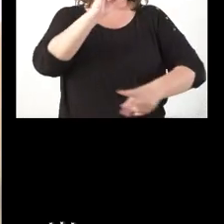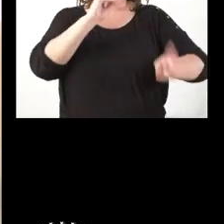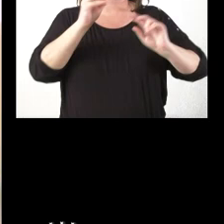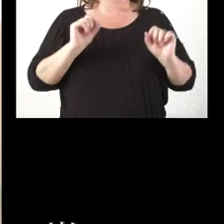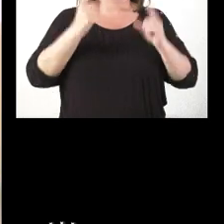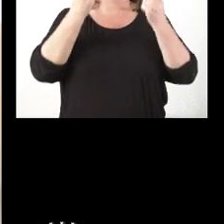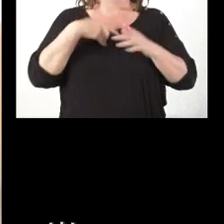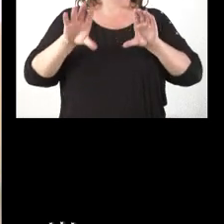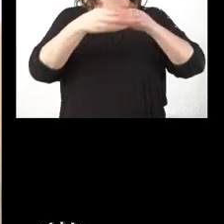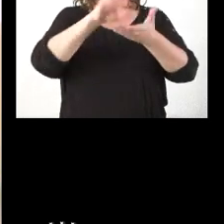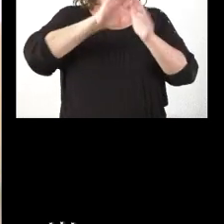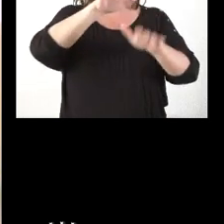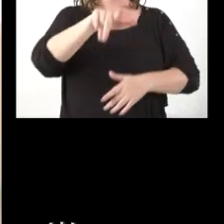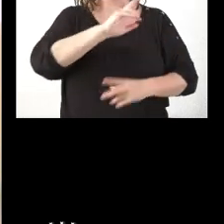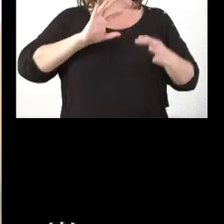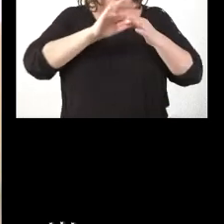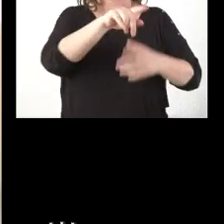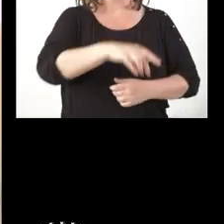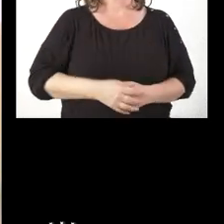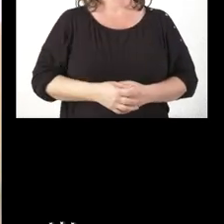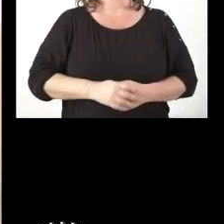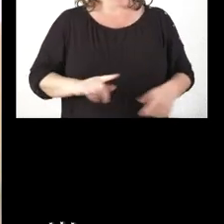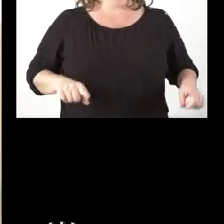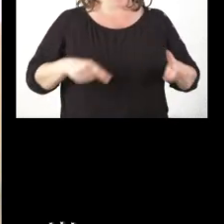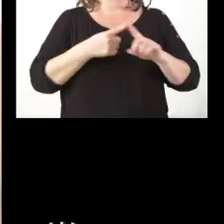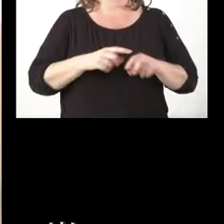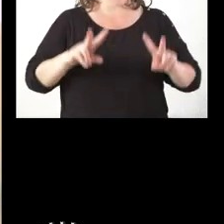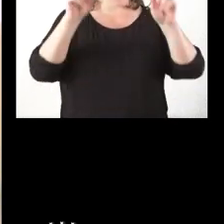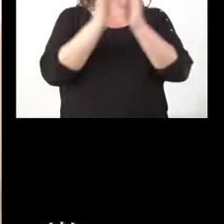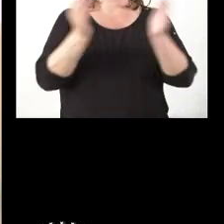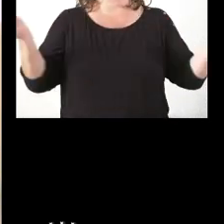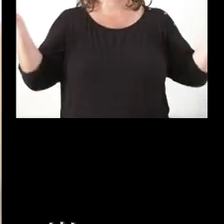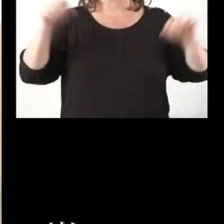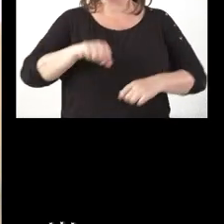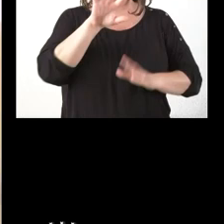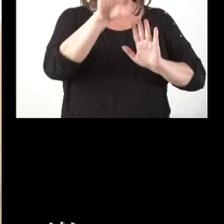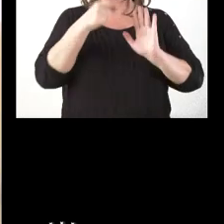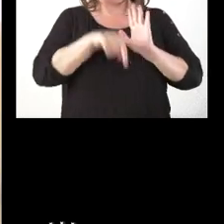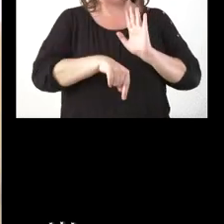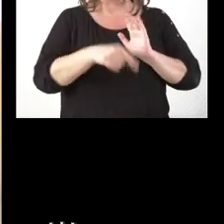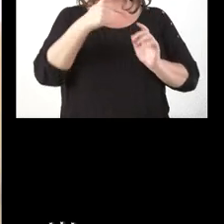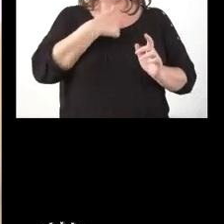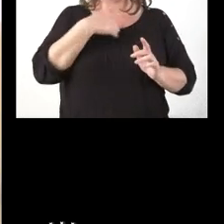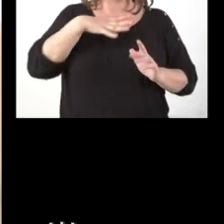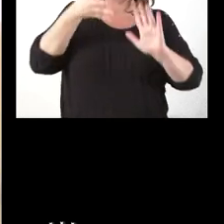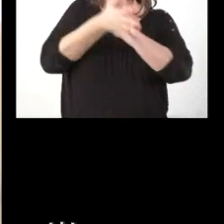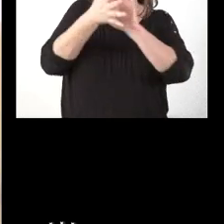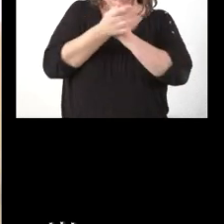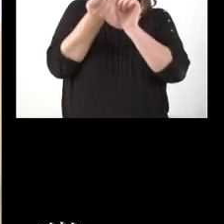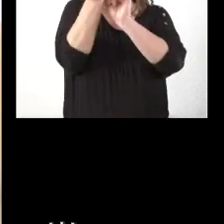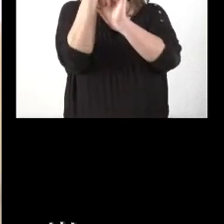que adopte la Junta de Castilla en este respecto. Y respecto a los acuerdos adoptados hoy, yo quería saber si nos podría concretar las partidas